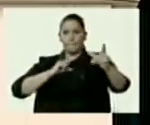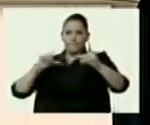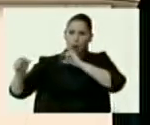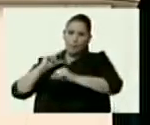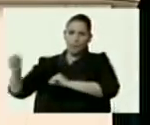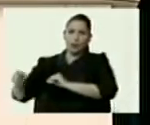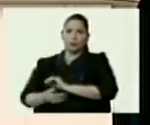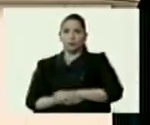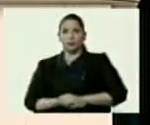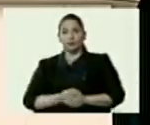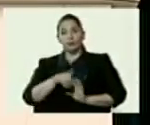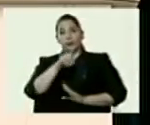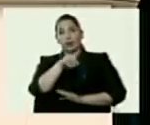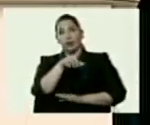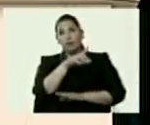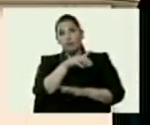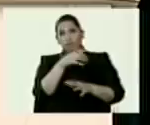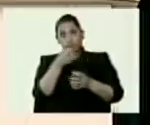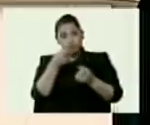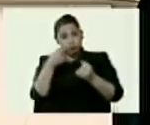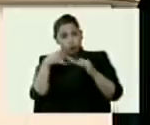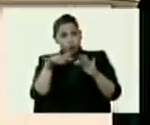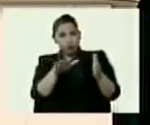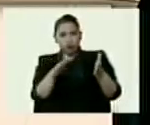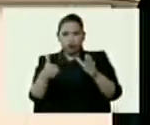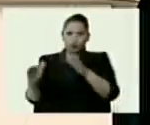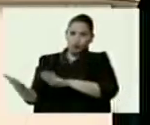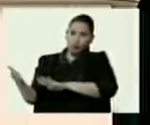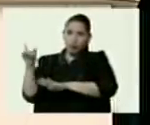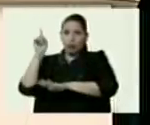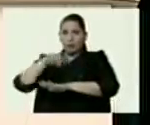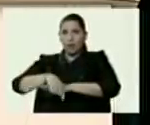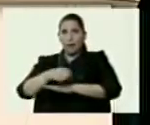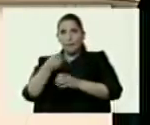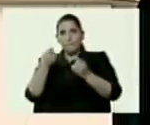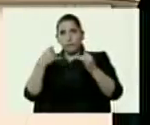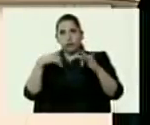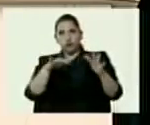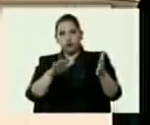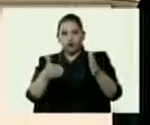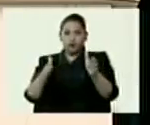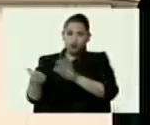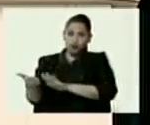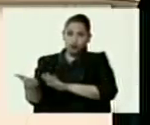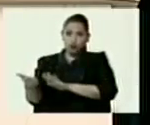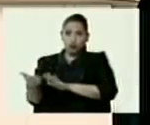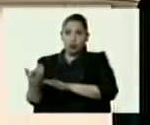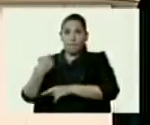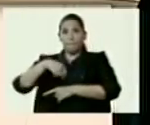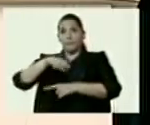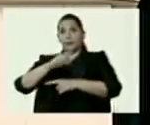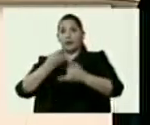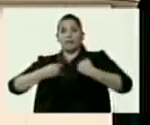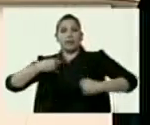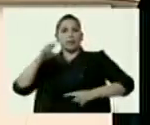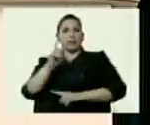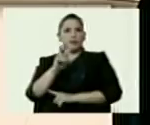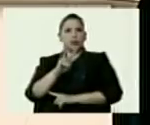los cientos de miles de desaparecidos, además de los miles de asesinados, la primera víctima es Venezuela.